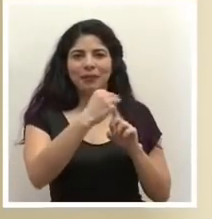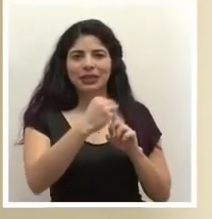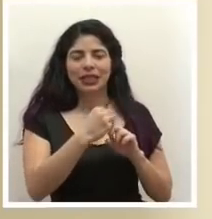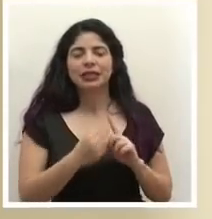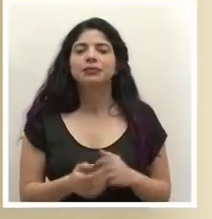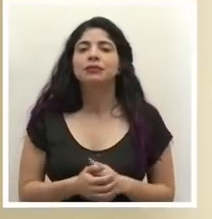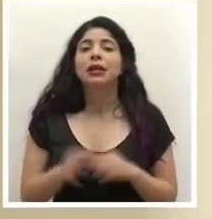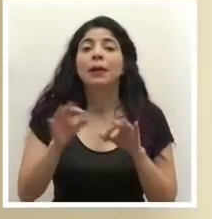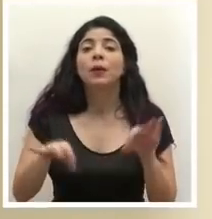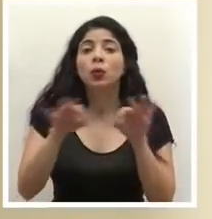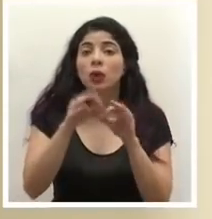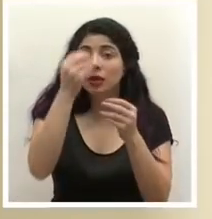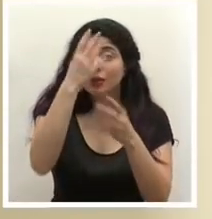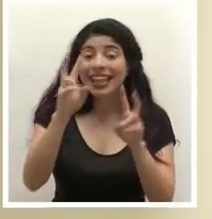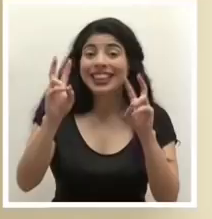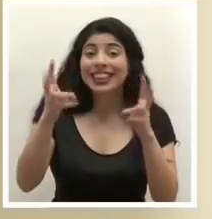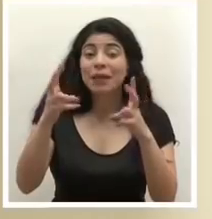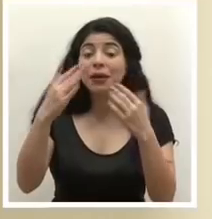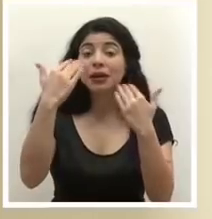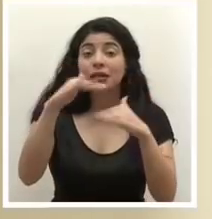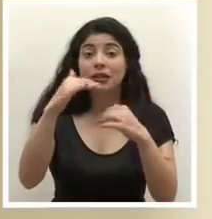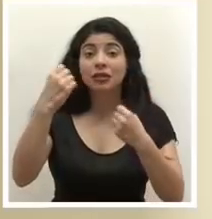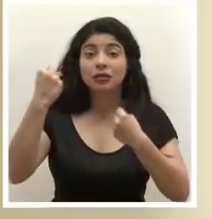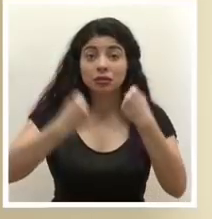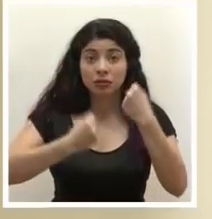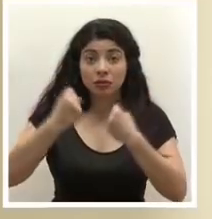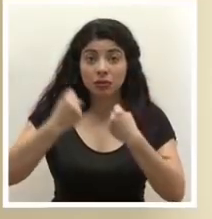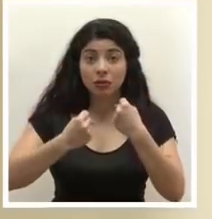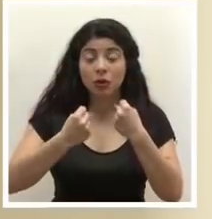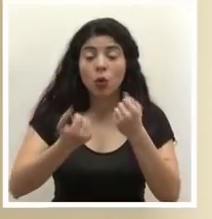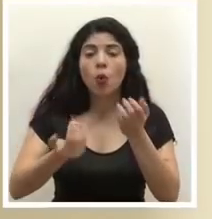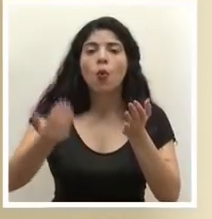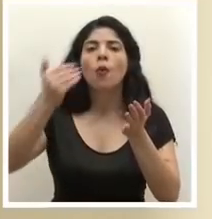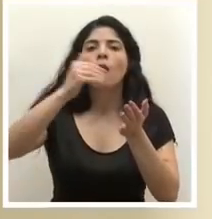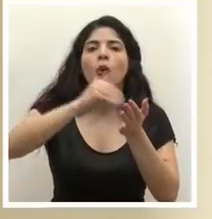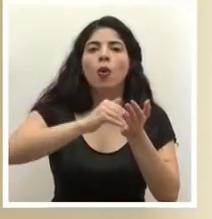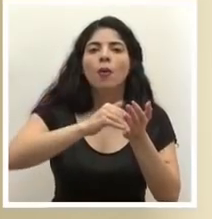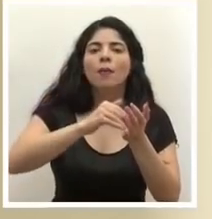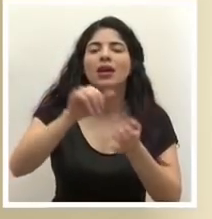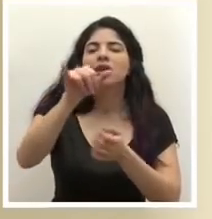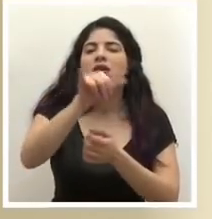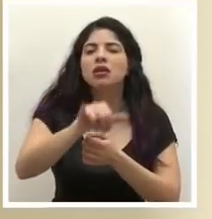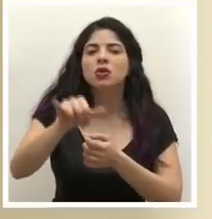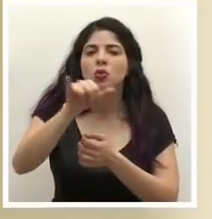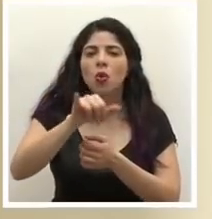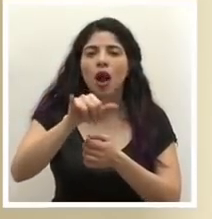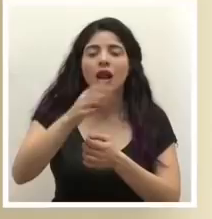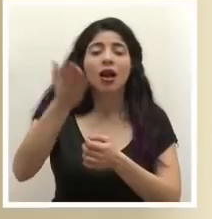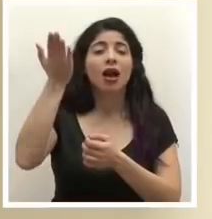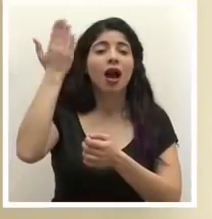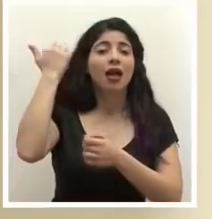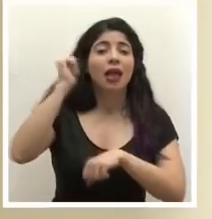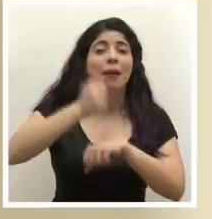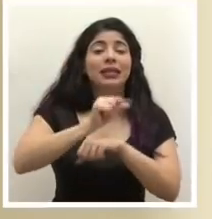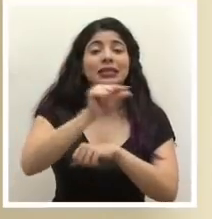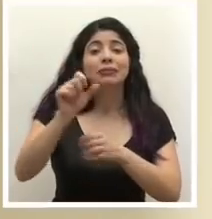es importante mencionar que el tema de la restricción vehicular vuelve a las condiciones y a las excepciones que establecimos en